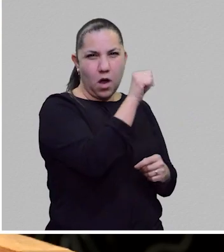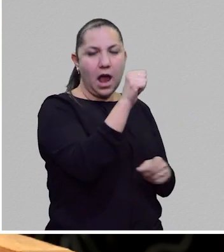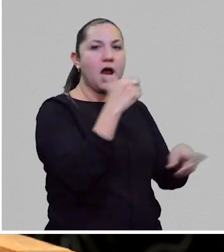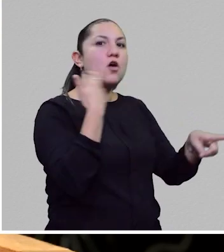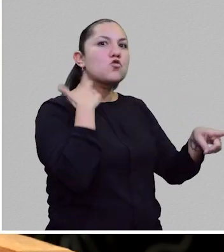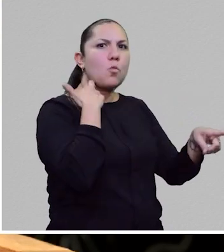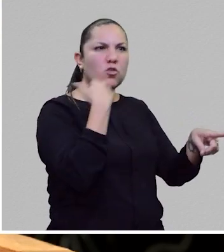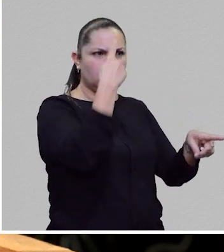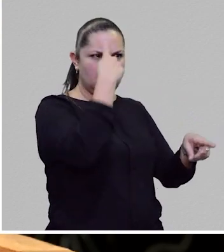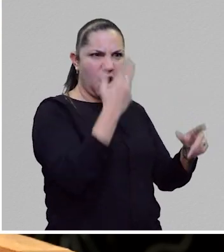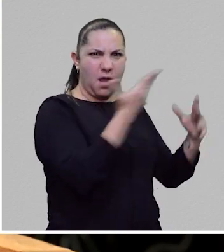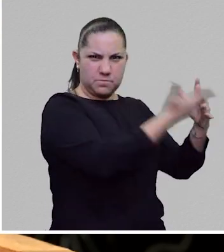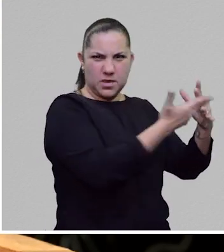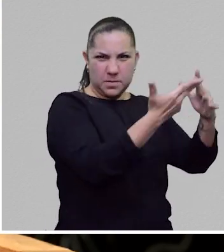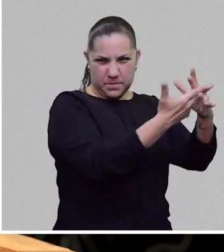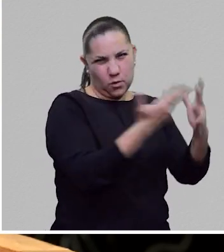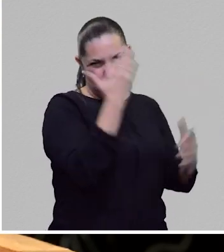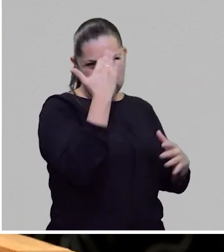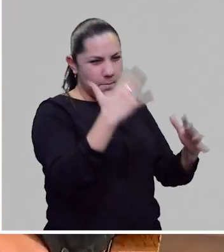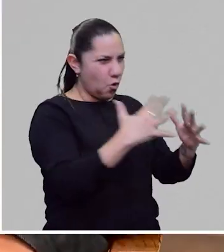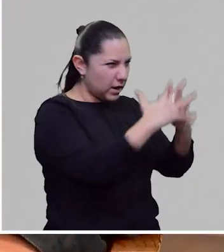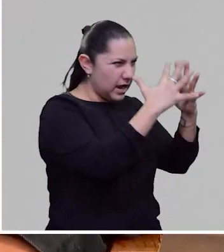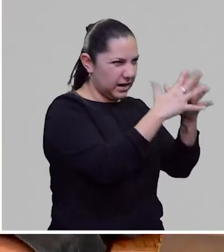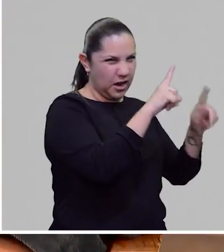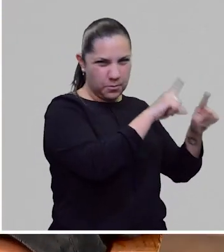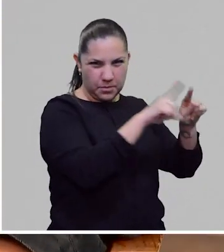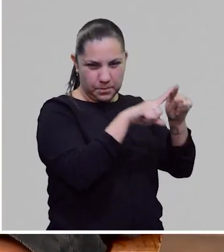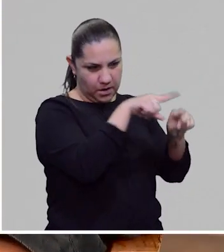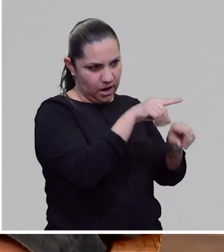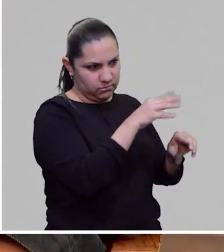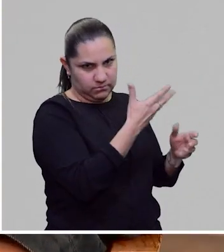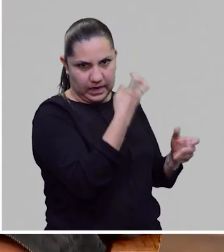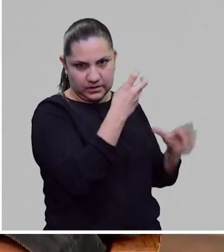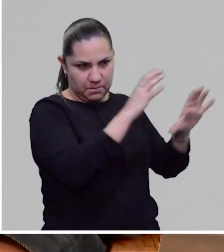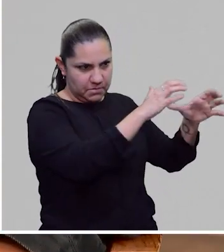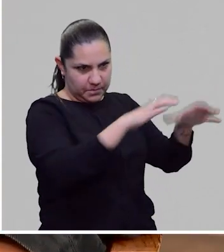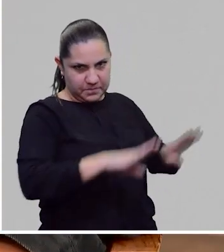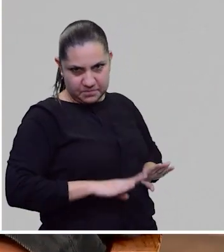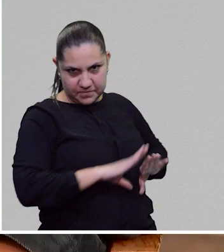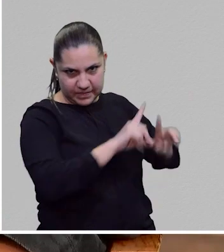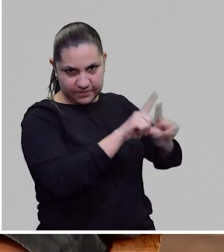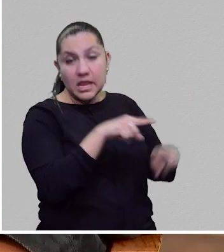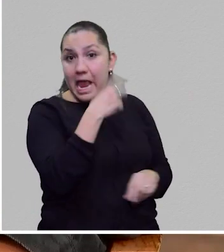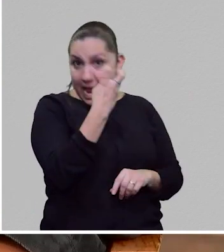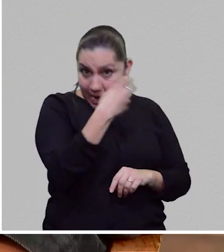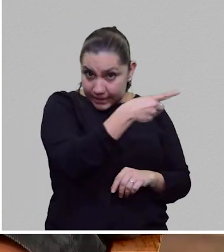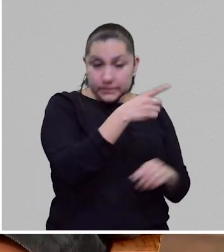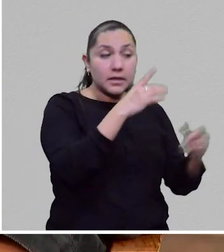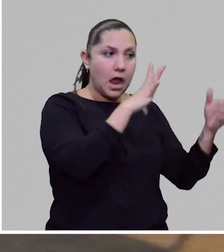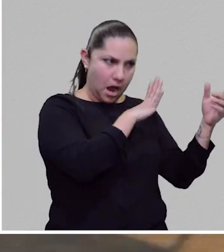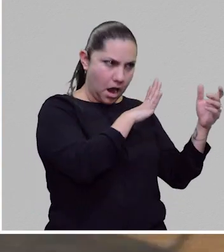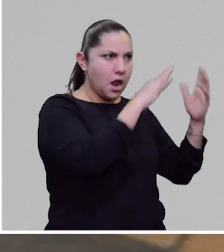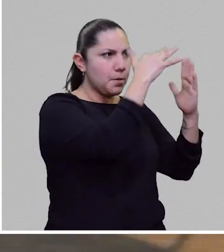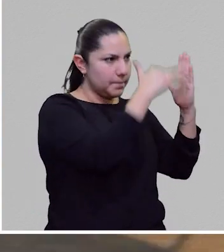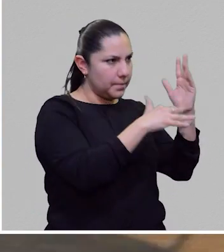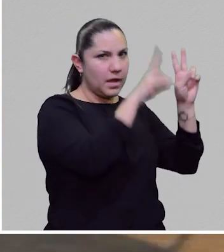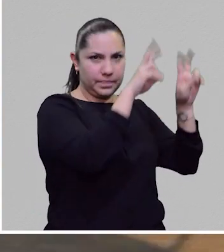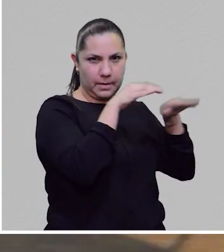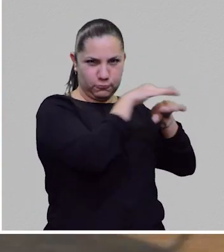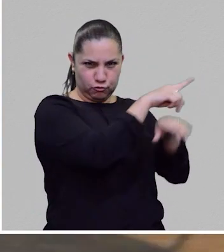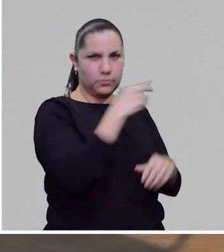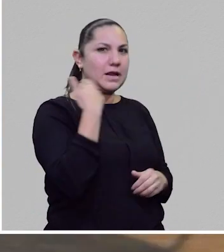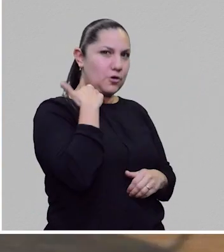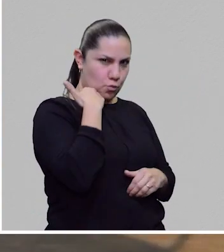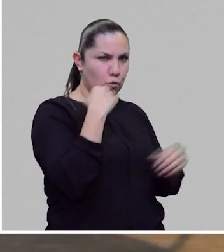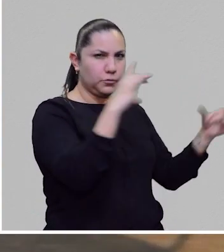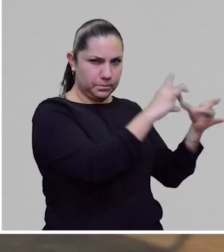robots de guerra. Los drones. Y ahí el experto es Naif Yeya. Tenemos un artículo de él en el número de robots. Yo no pierdo nunca